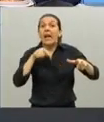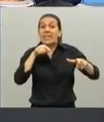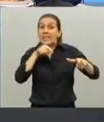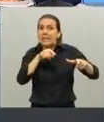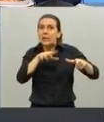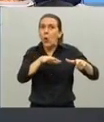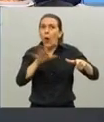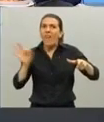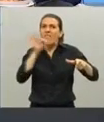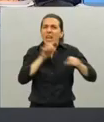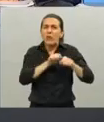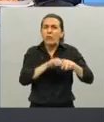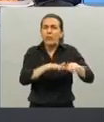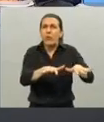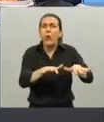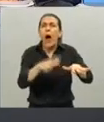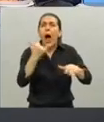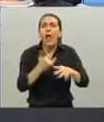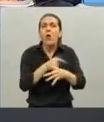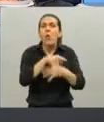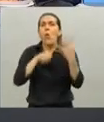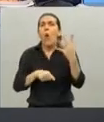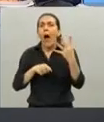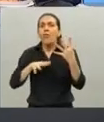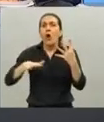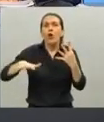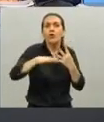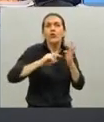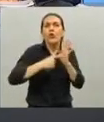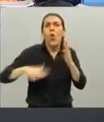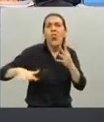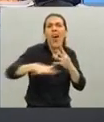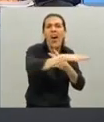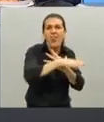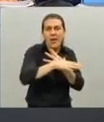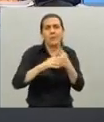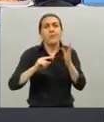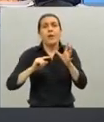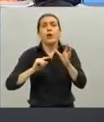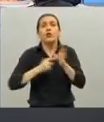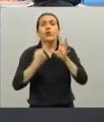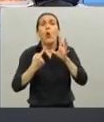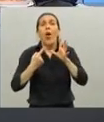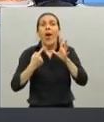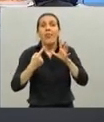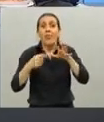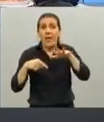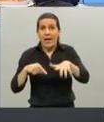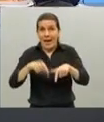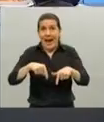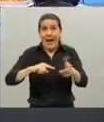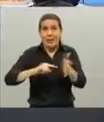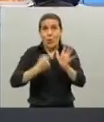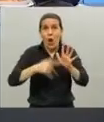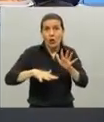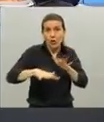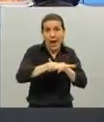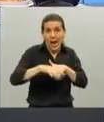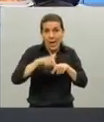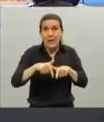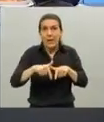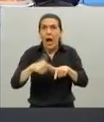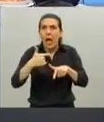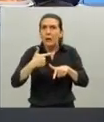básicamente en cuatro grandes ciudades. Ciudad de Buenos Aires, que es la que más se está